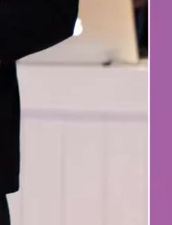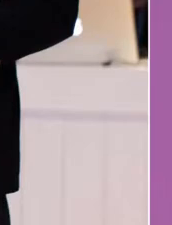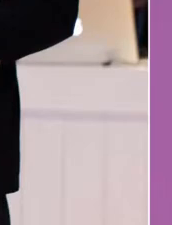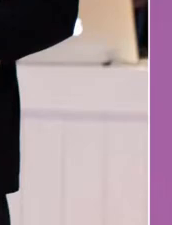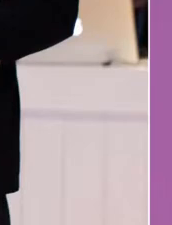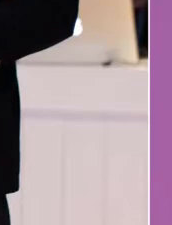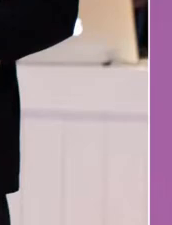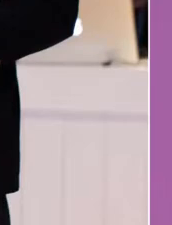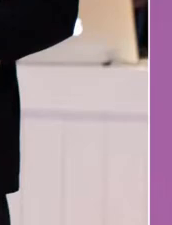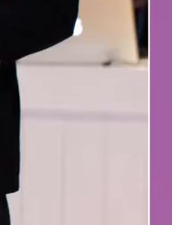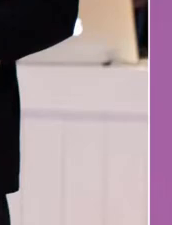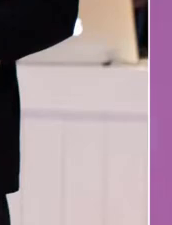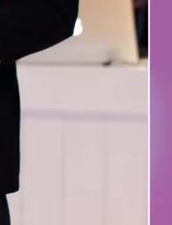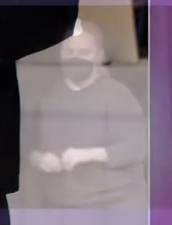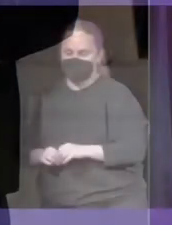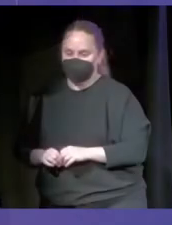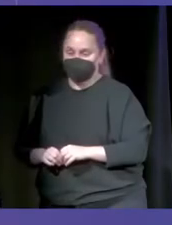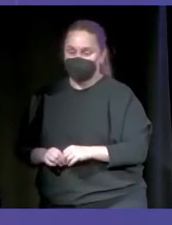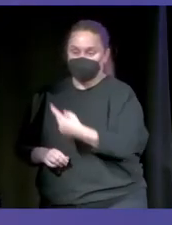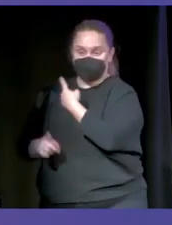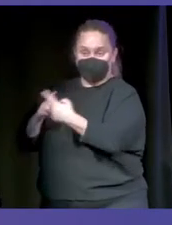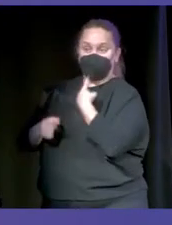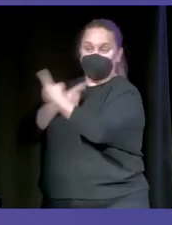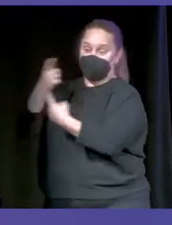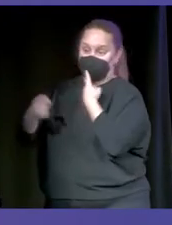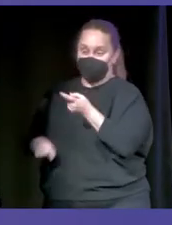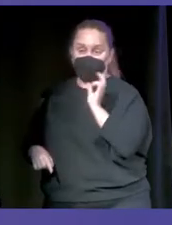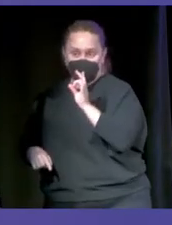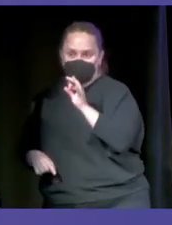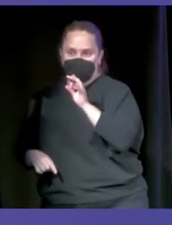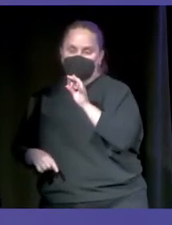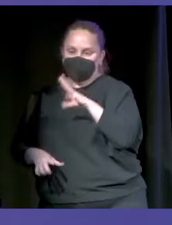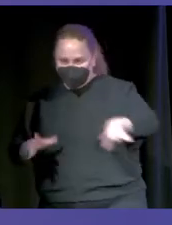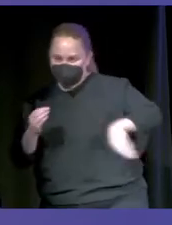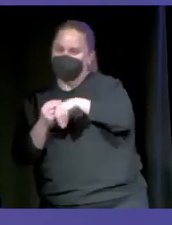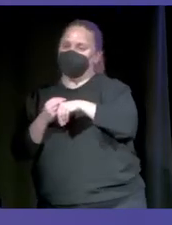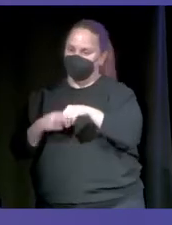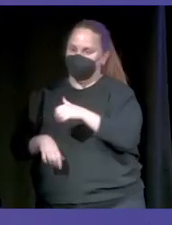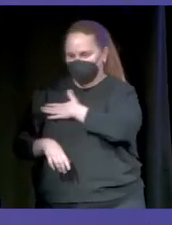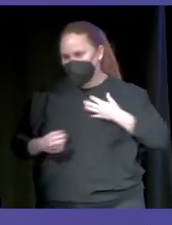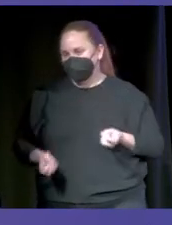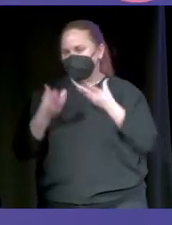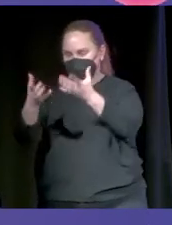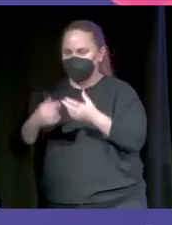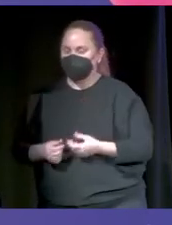qué maravilla. Muchas gracias. La mitad de las cosas que ha dicho son ciertas, pero falta la mitad, que es lo que hoy me gustaría hablar con vosotros.